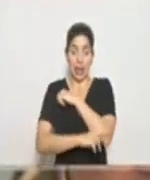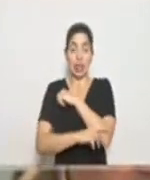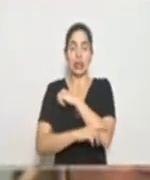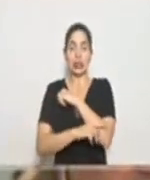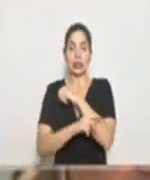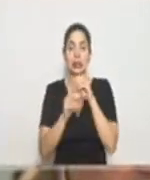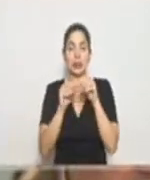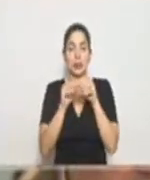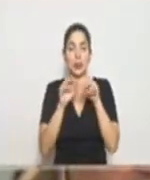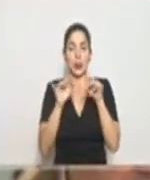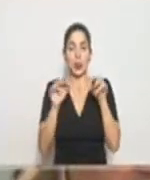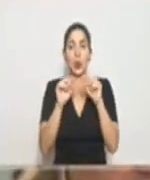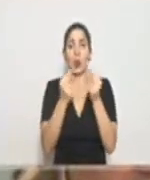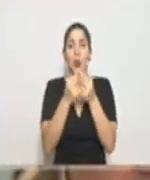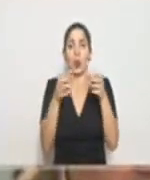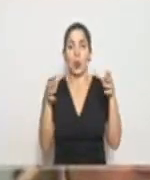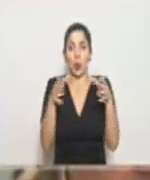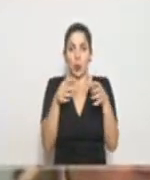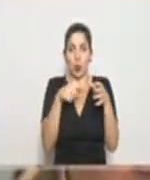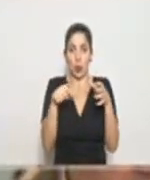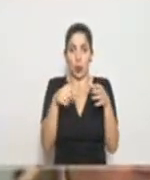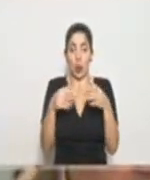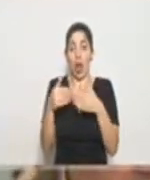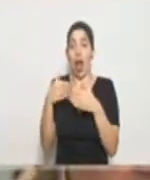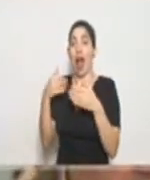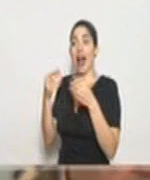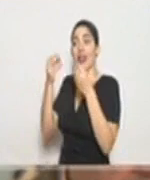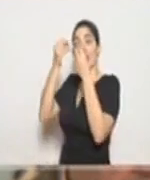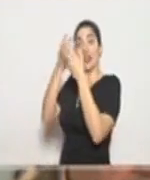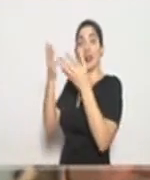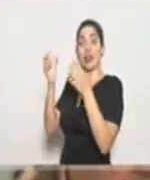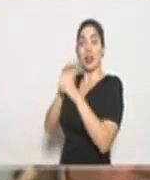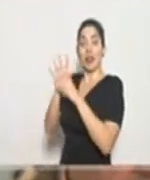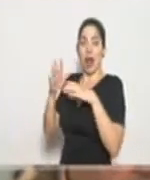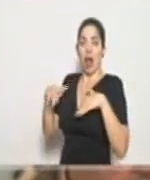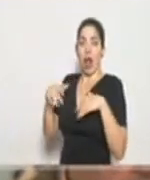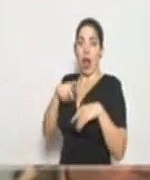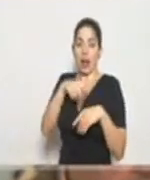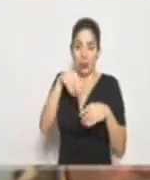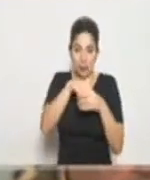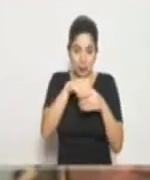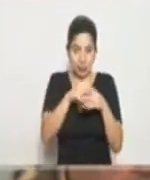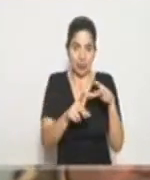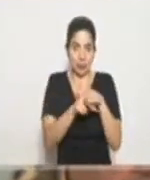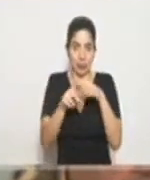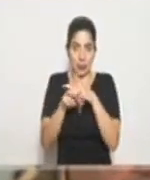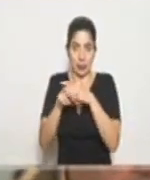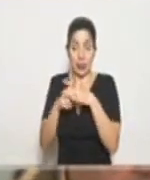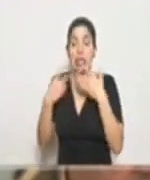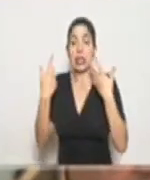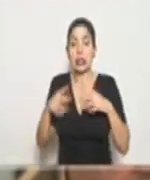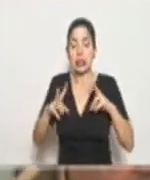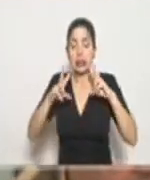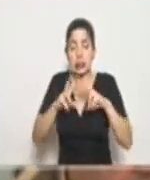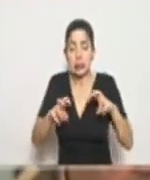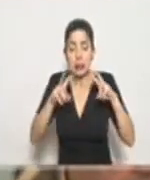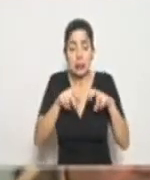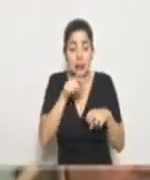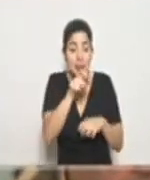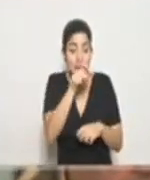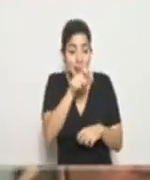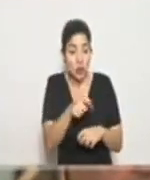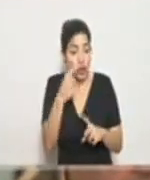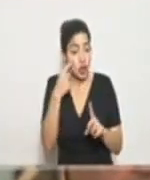contagio local previo al diagnóstico y se han hecho los barridos para aislar los contactos de